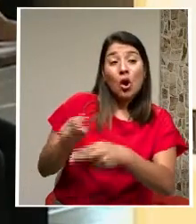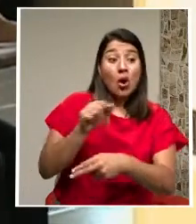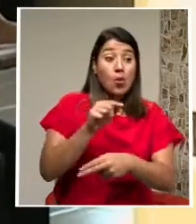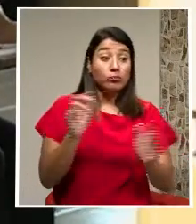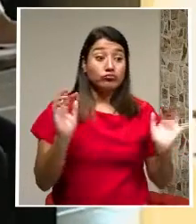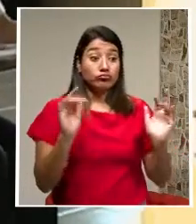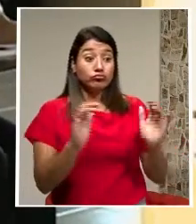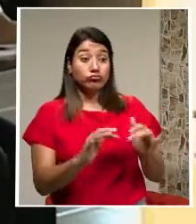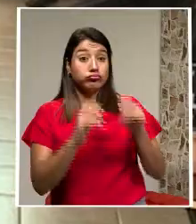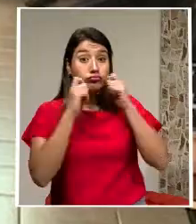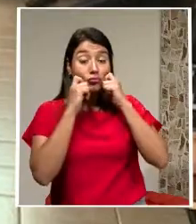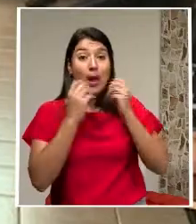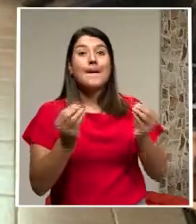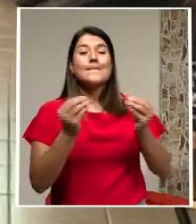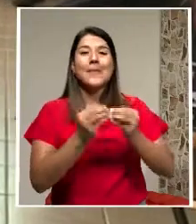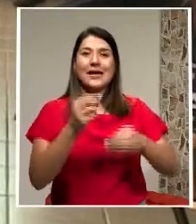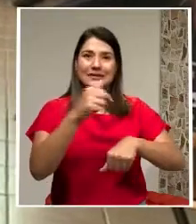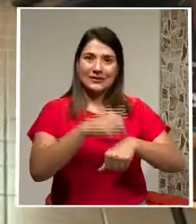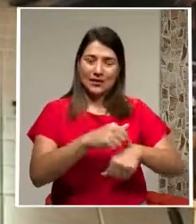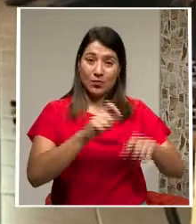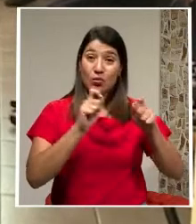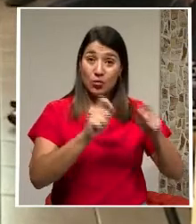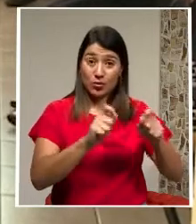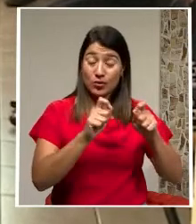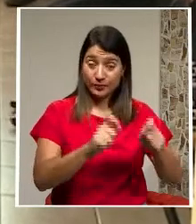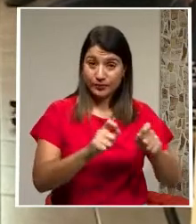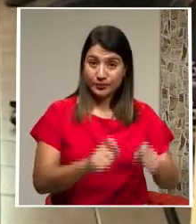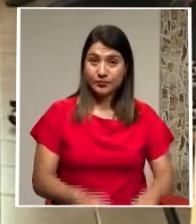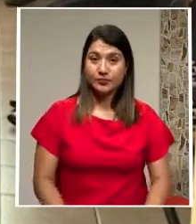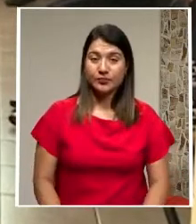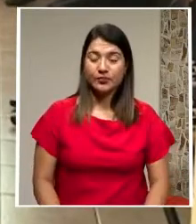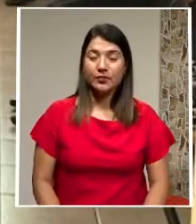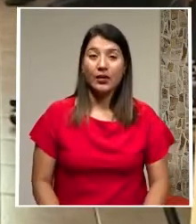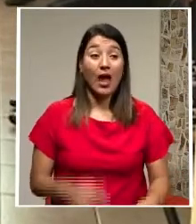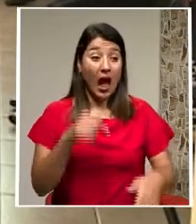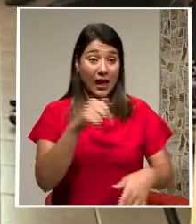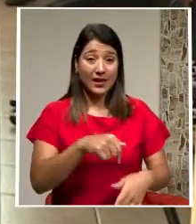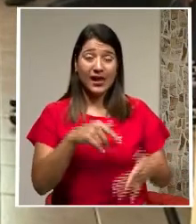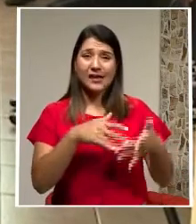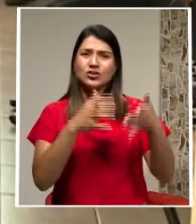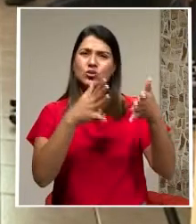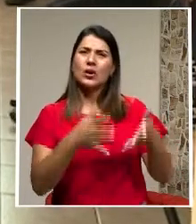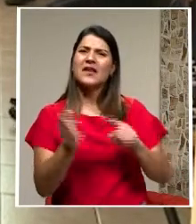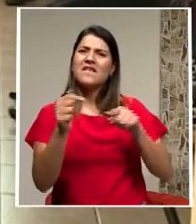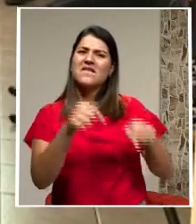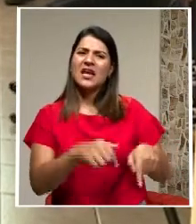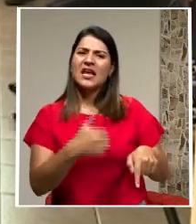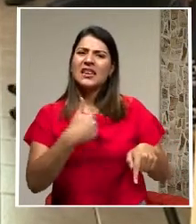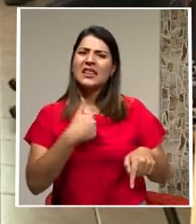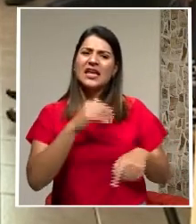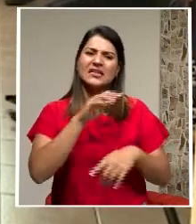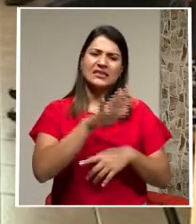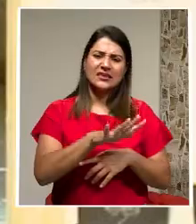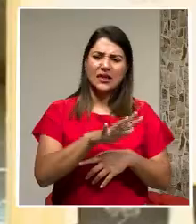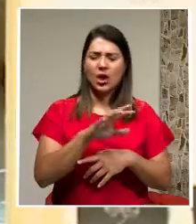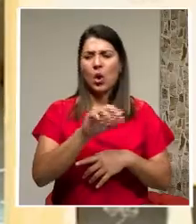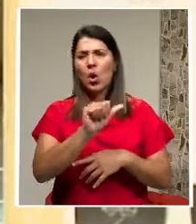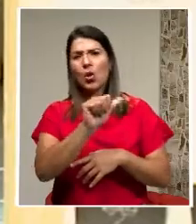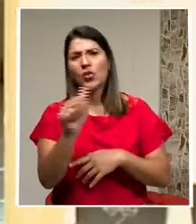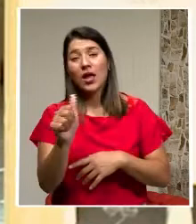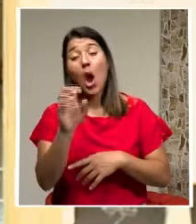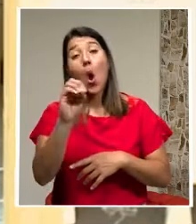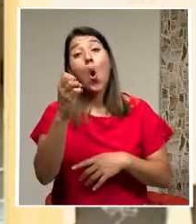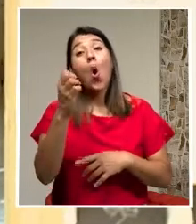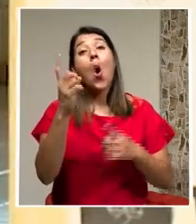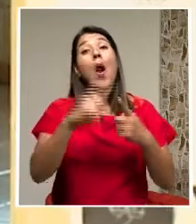Más prolongados Digamos En el caso De la escuela En la que estamos Los estudiantes Reciben 5, 10 O hasta 15 horas